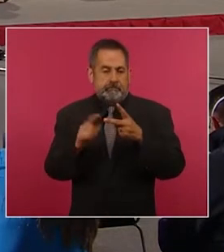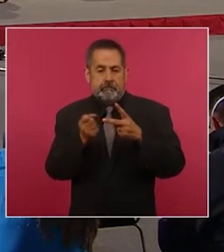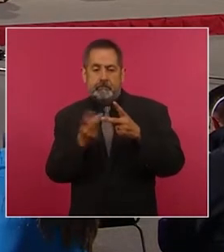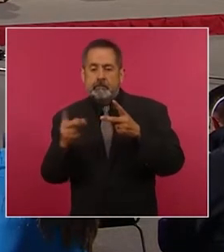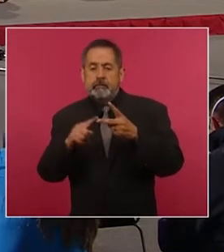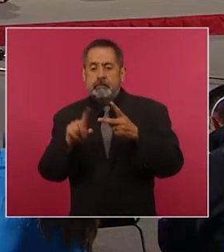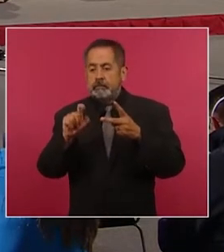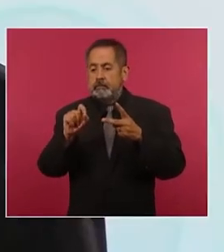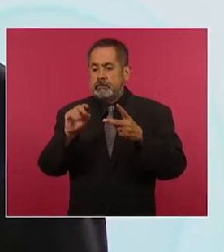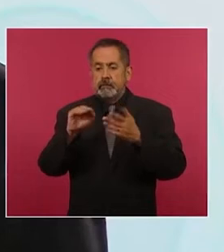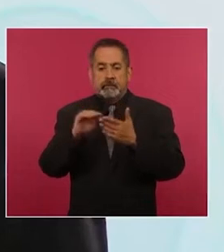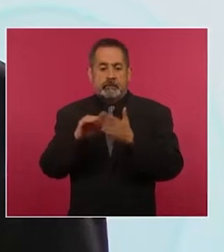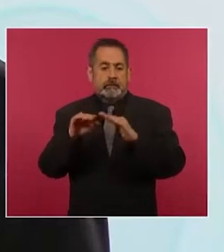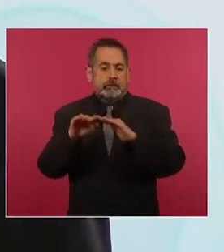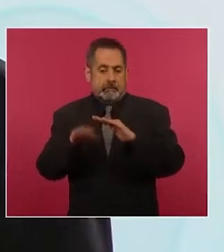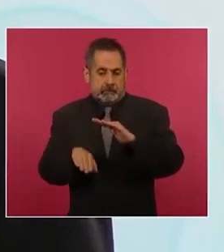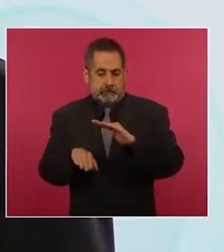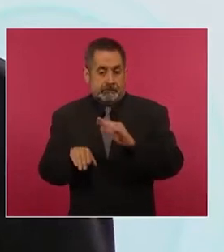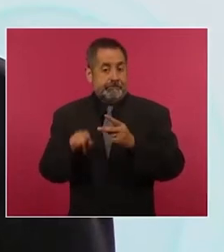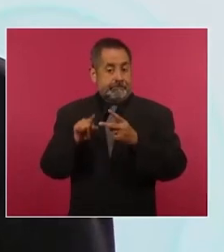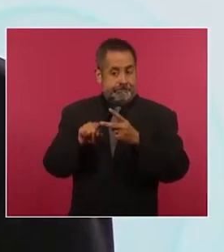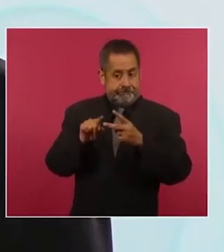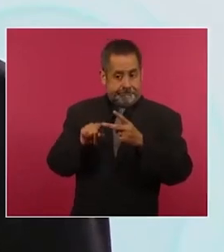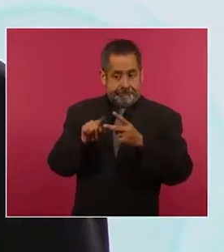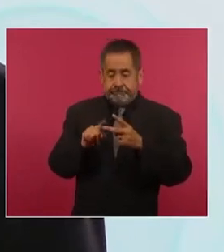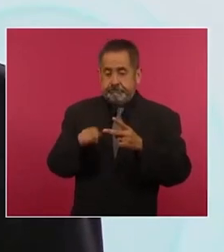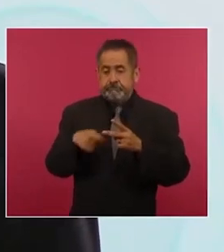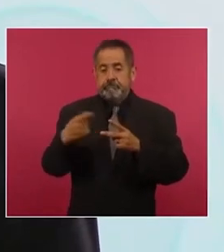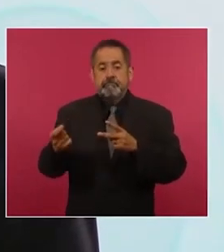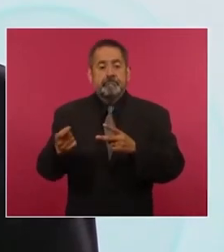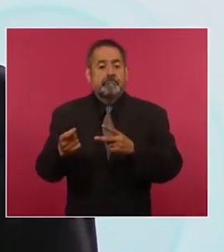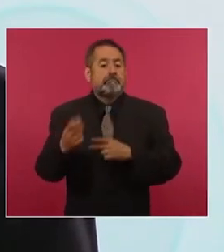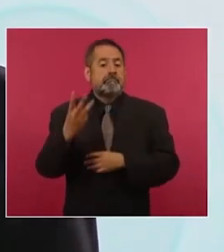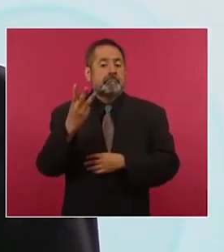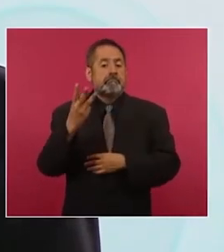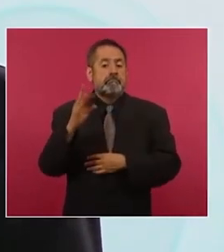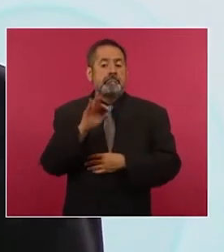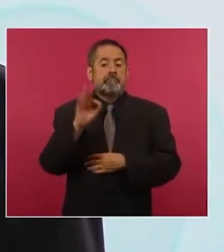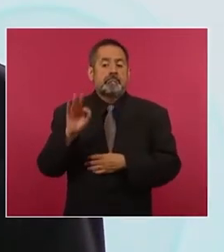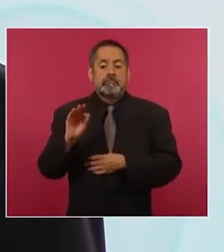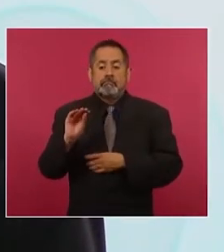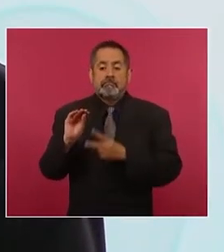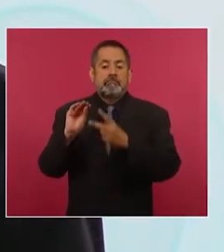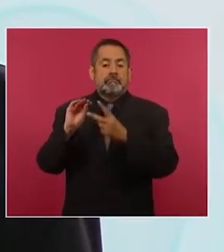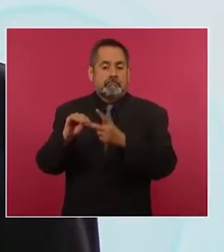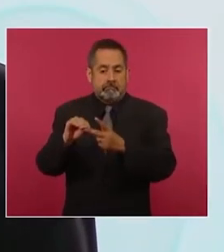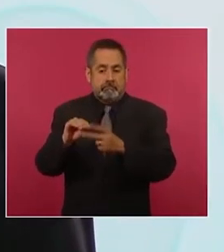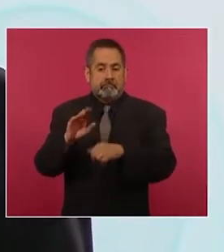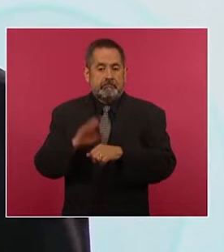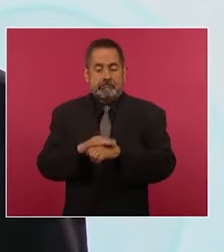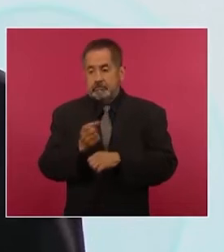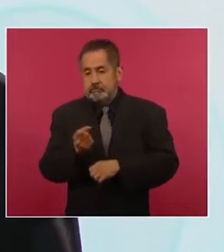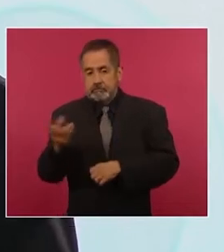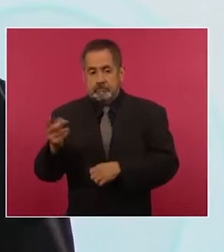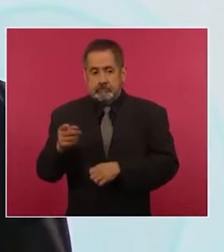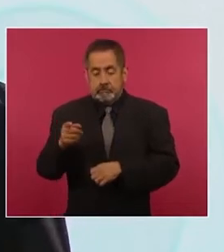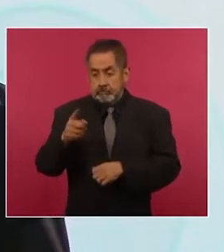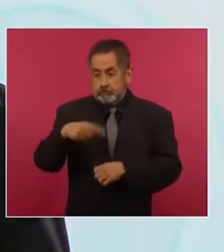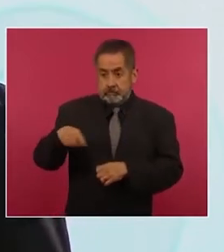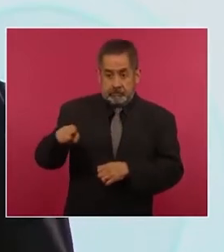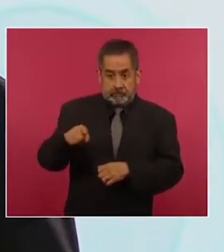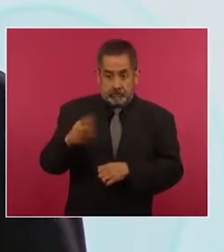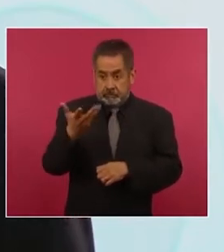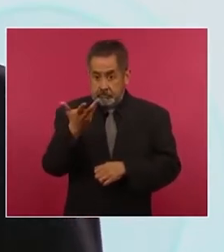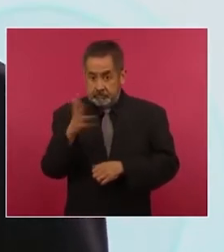Estos van a recibir 3% para quienes tienen menos de 10 mil